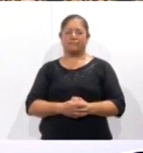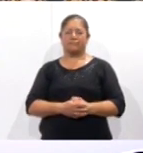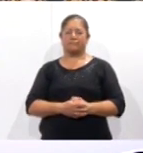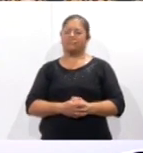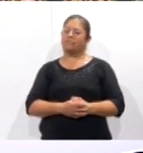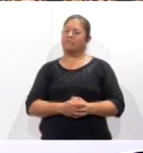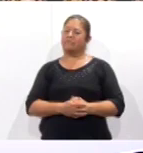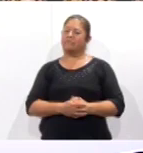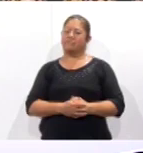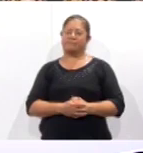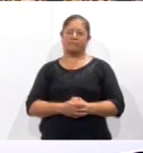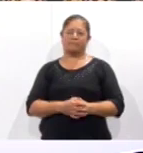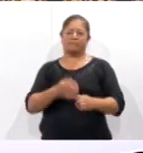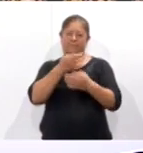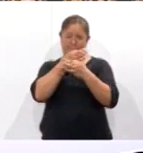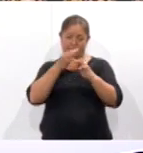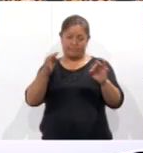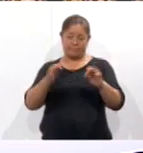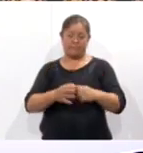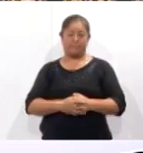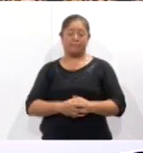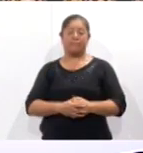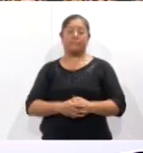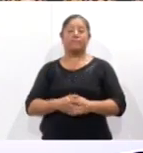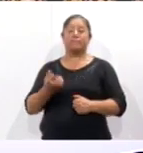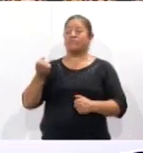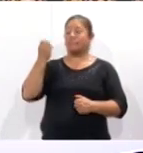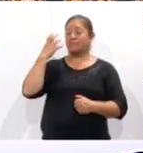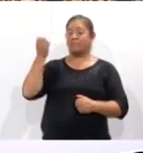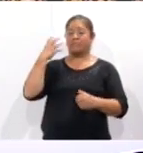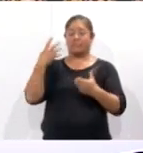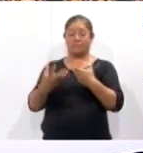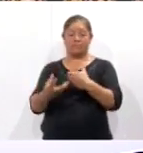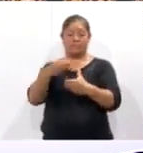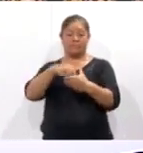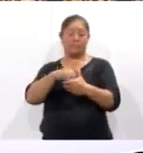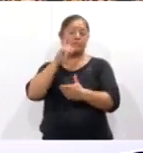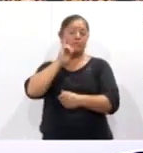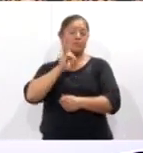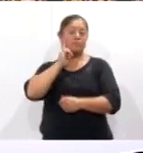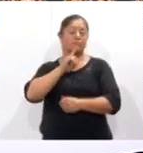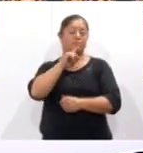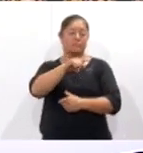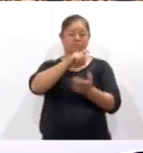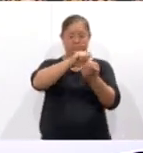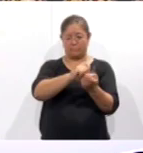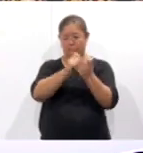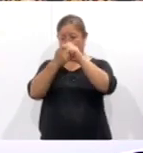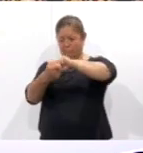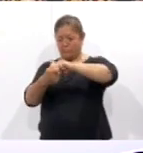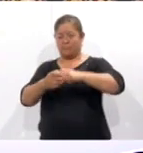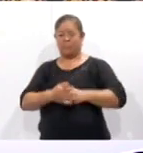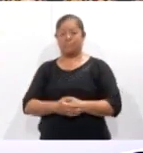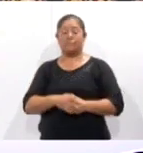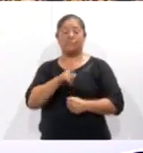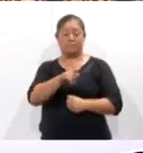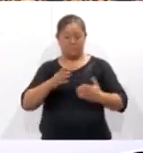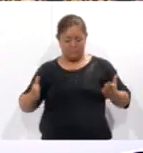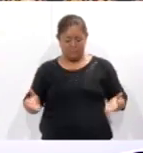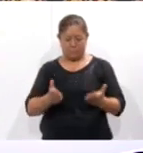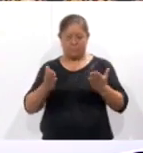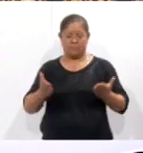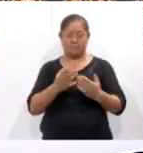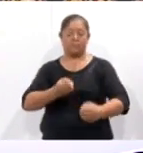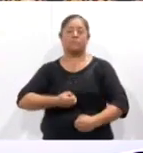Quiero informarle que se llevó a cabo el Foro de Inclusión Mujeres como Agente de Cambio, donde se impulsó la